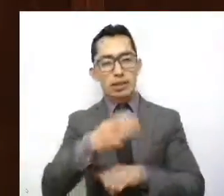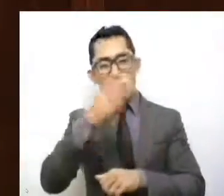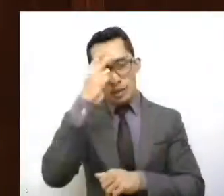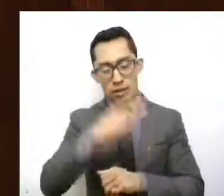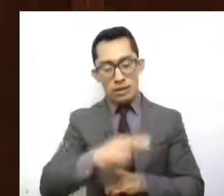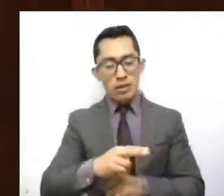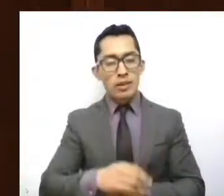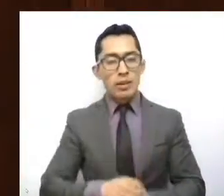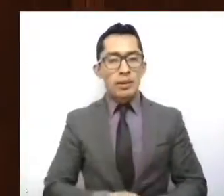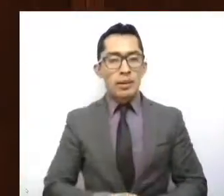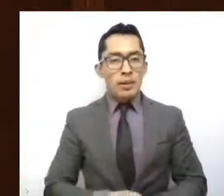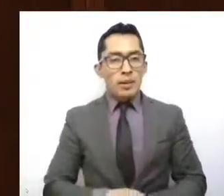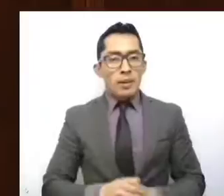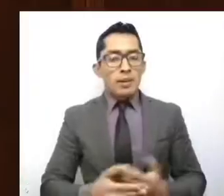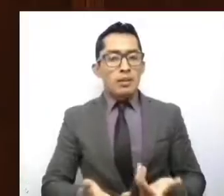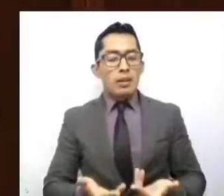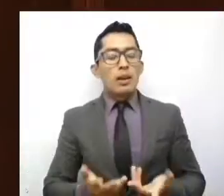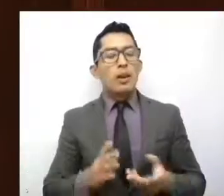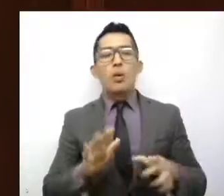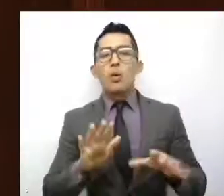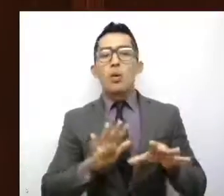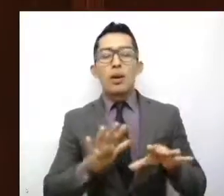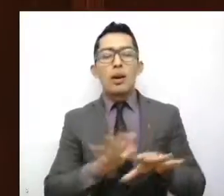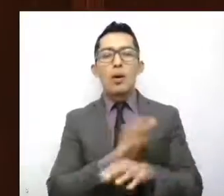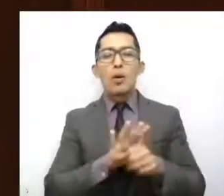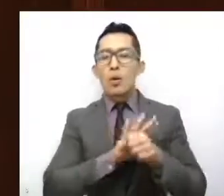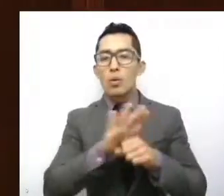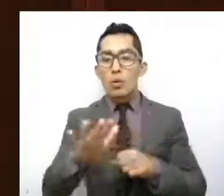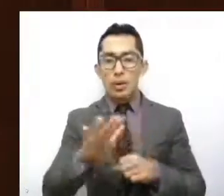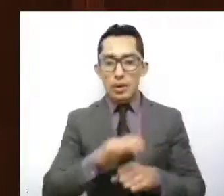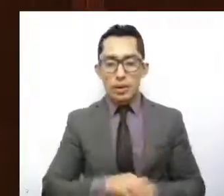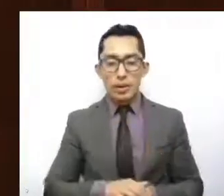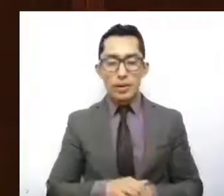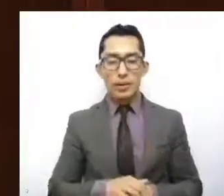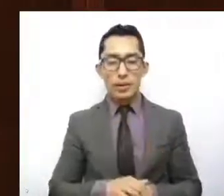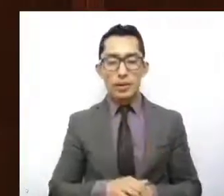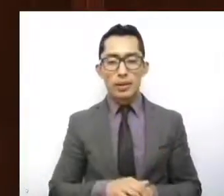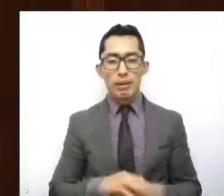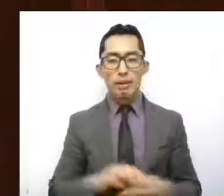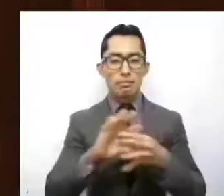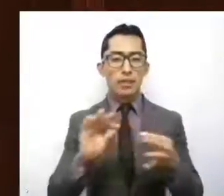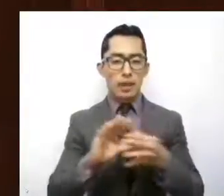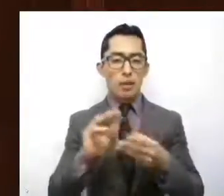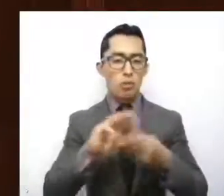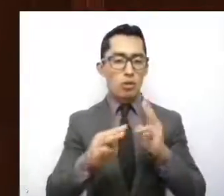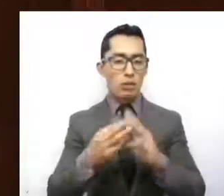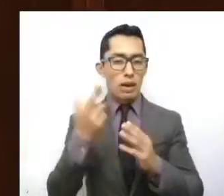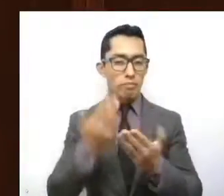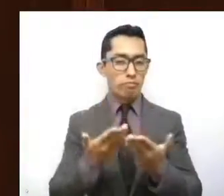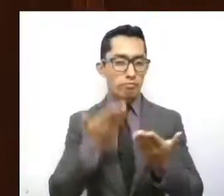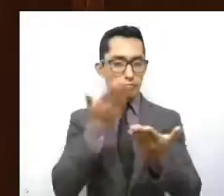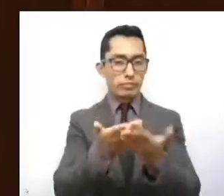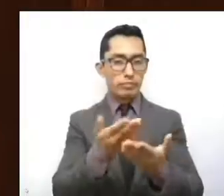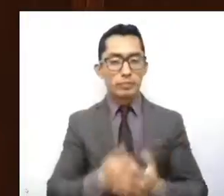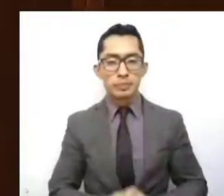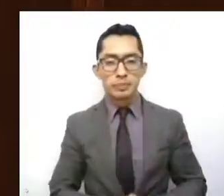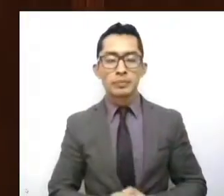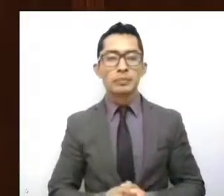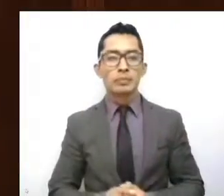Para quedar como sigue, exposición de motivos. En el sistema